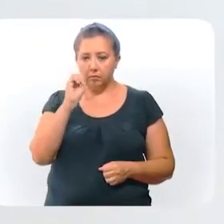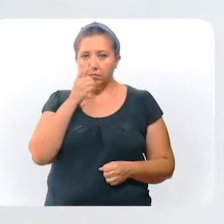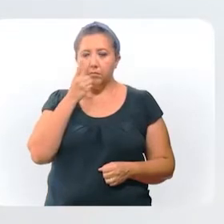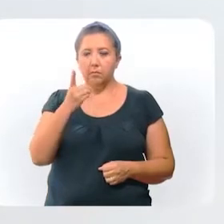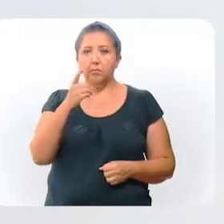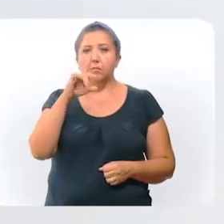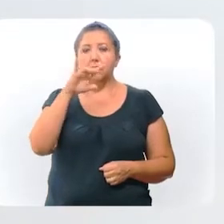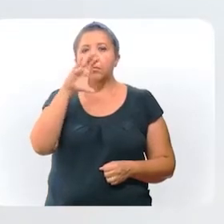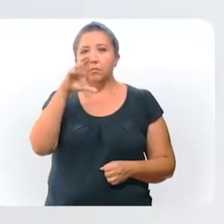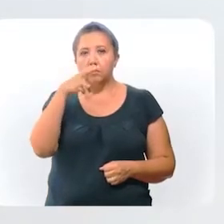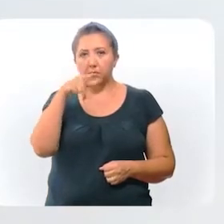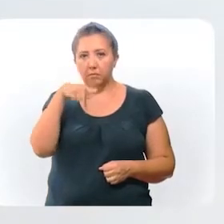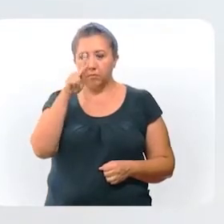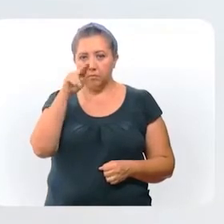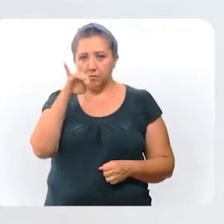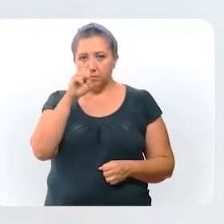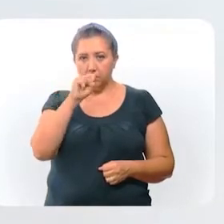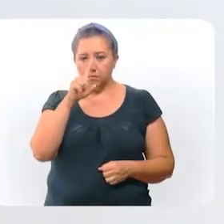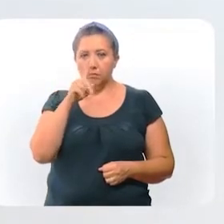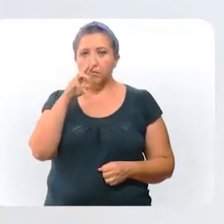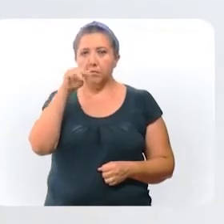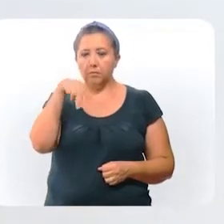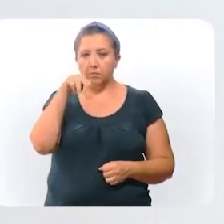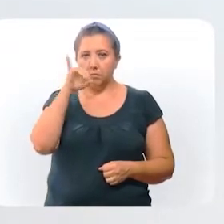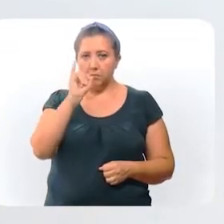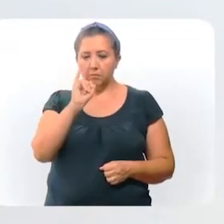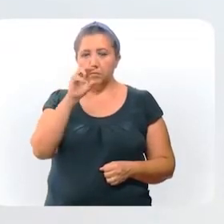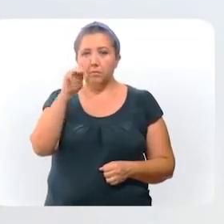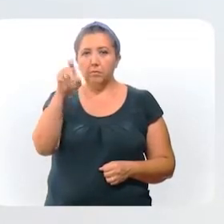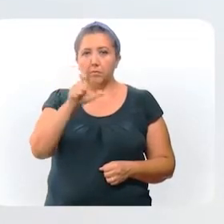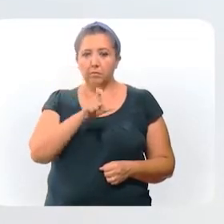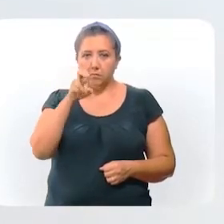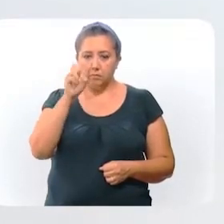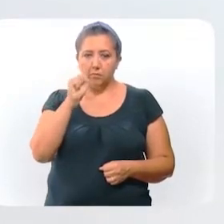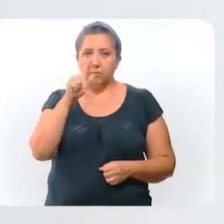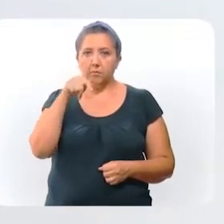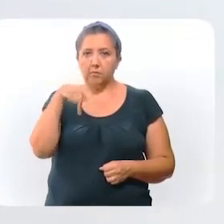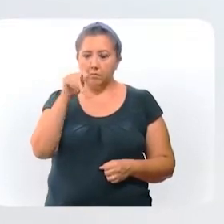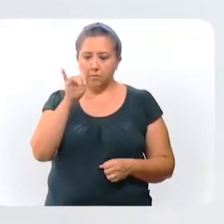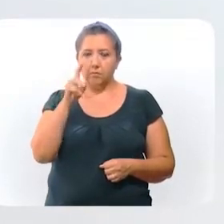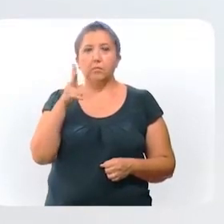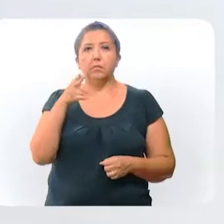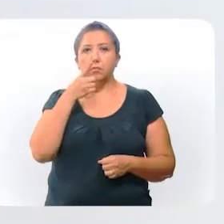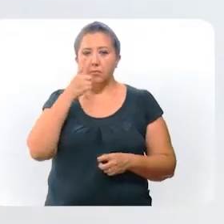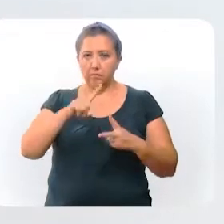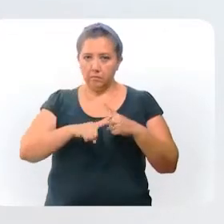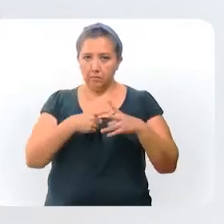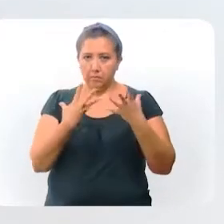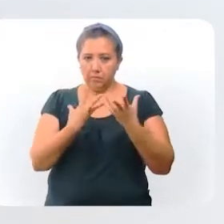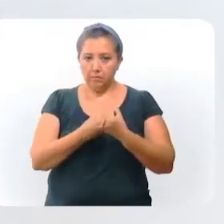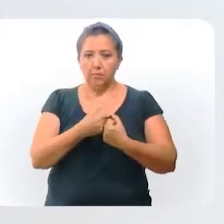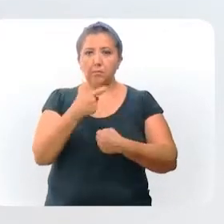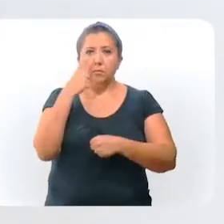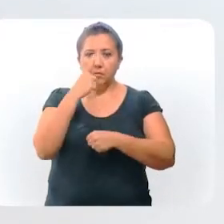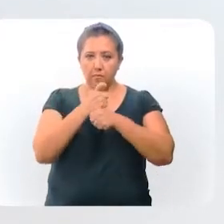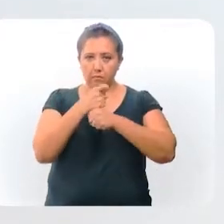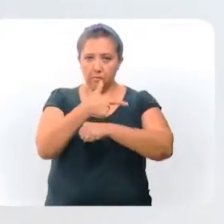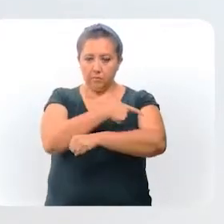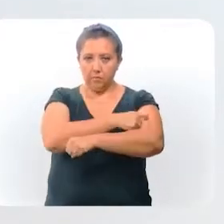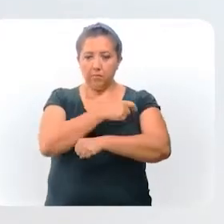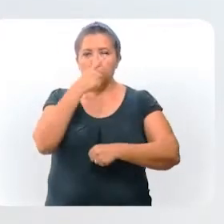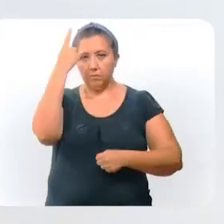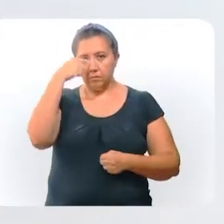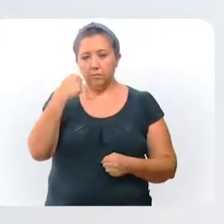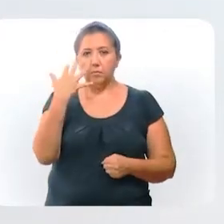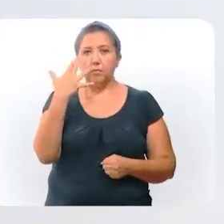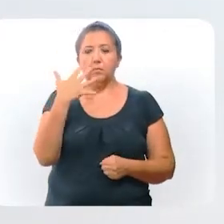Chiquinzonot, Joctún, Maní, Mushupip y Tequit. También iniciamos la aplicación de la primera dosis para adultos de